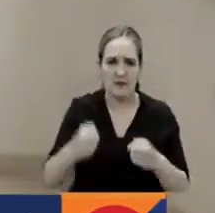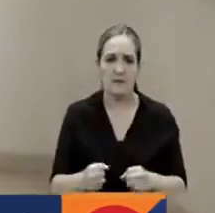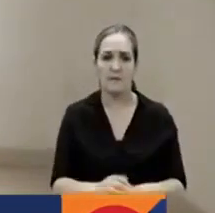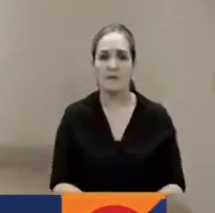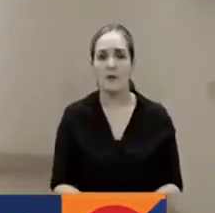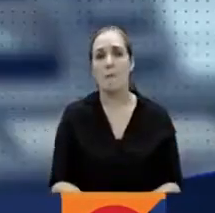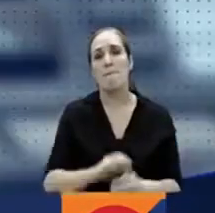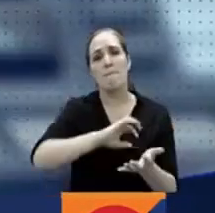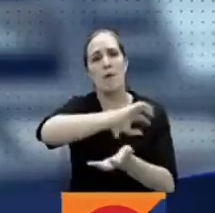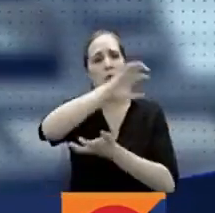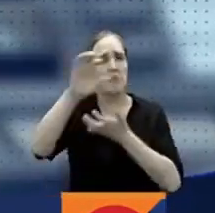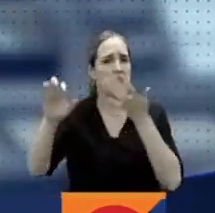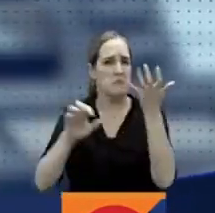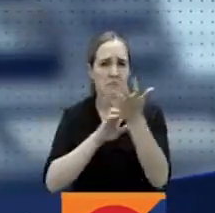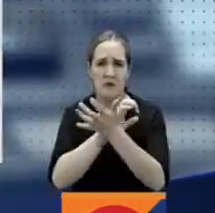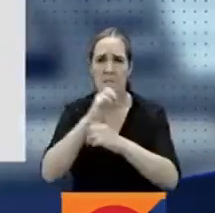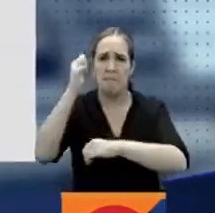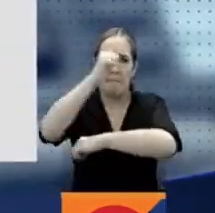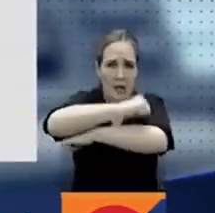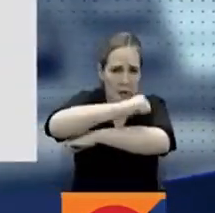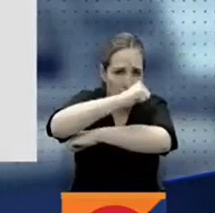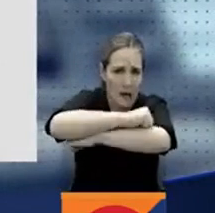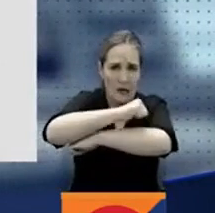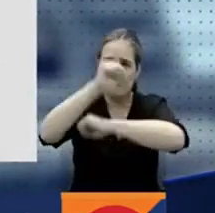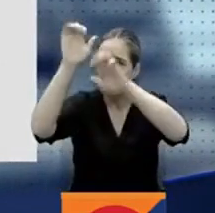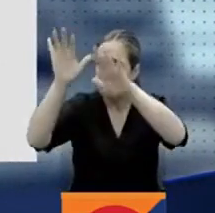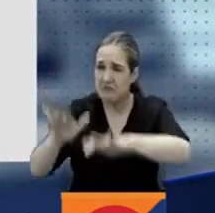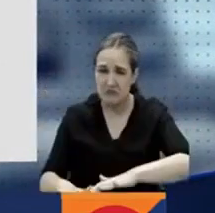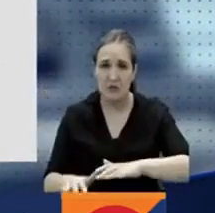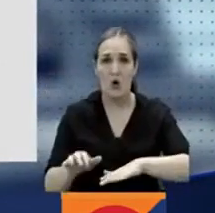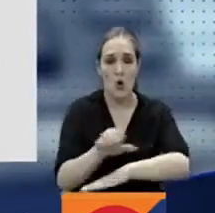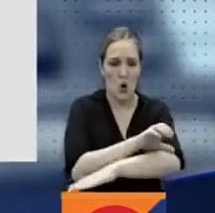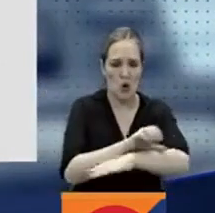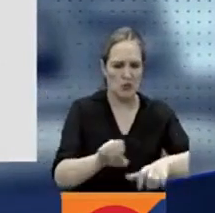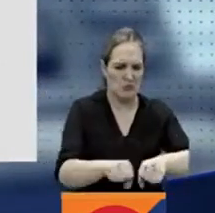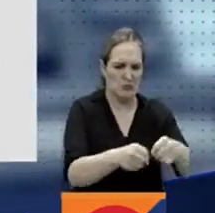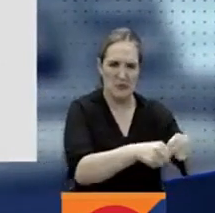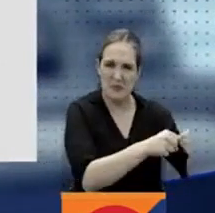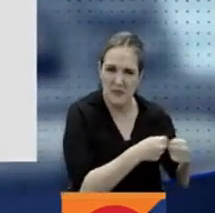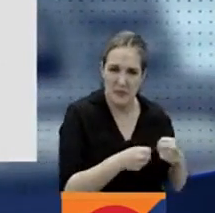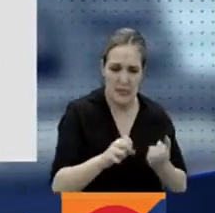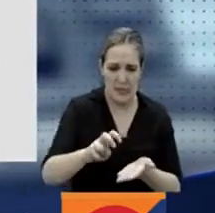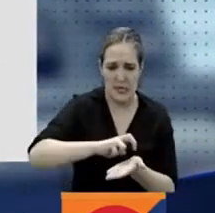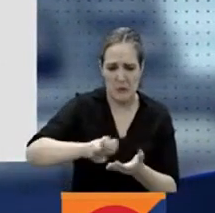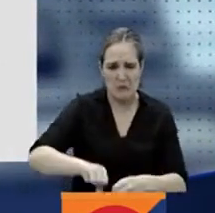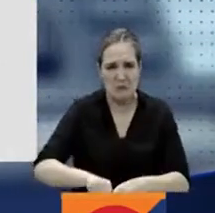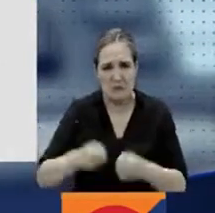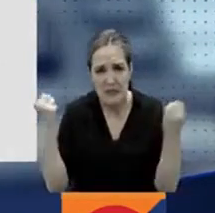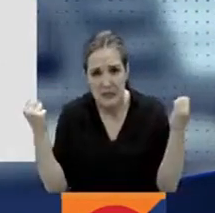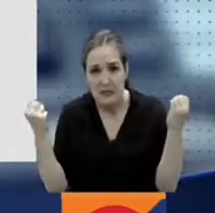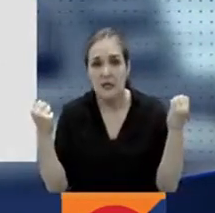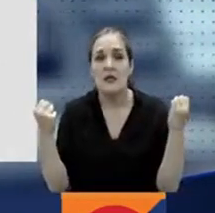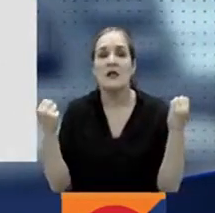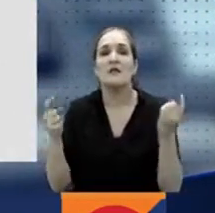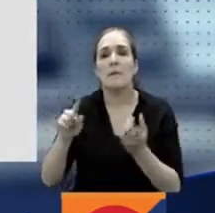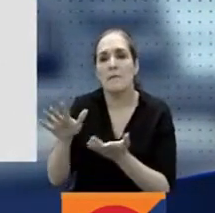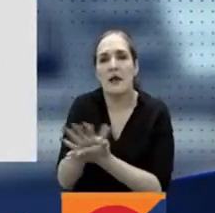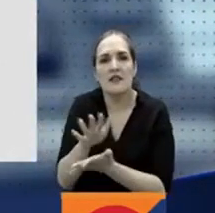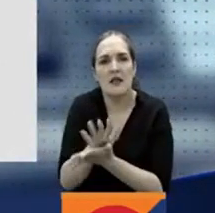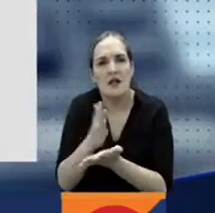destrucción de ventanales equipos de cómputos, impresora, destruyeron material